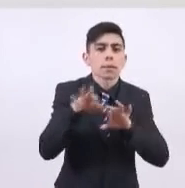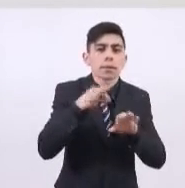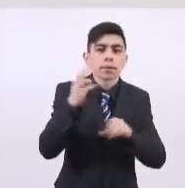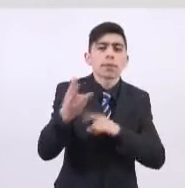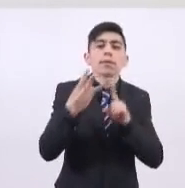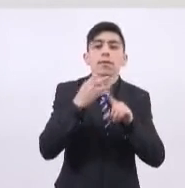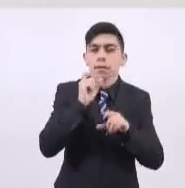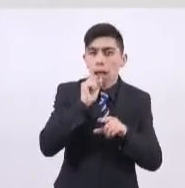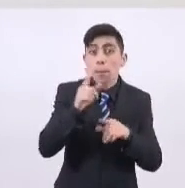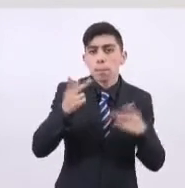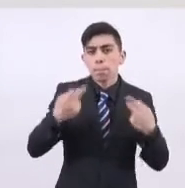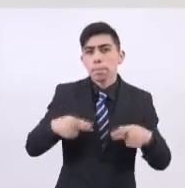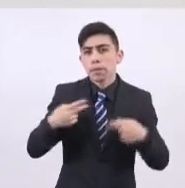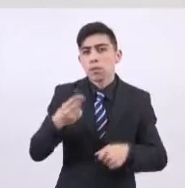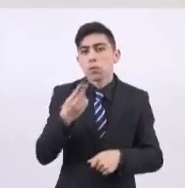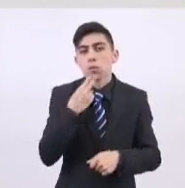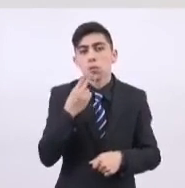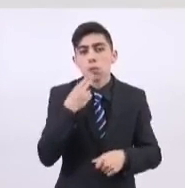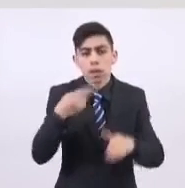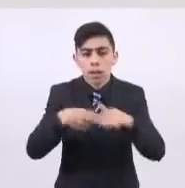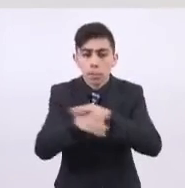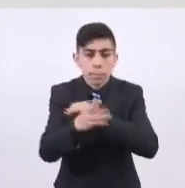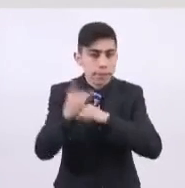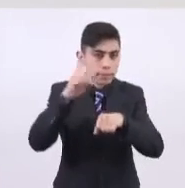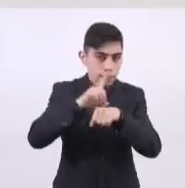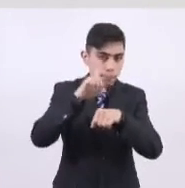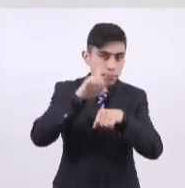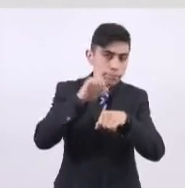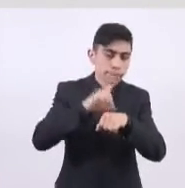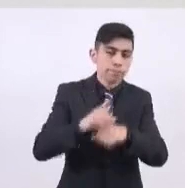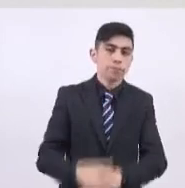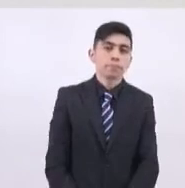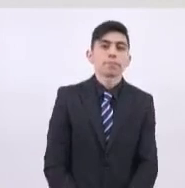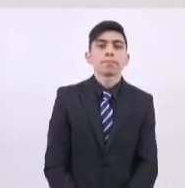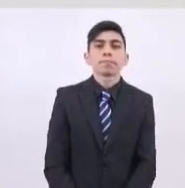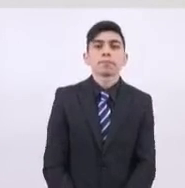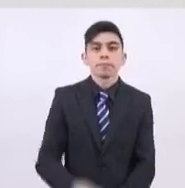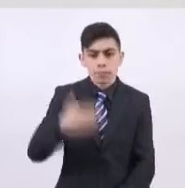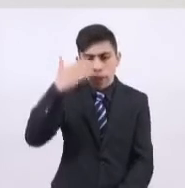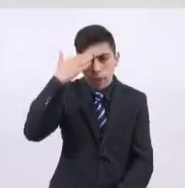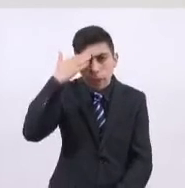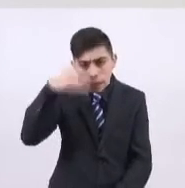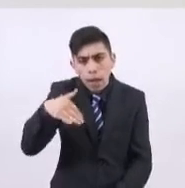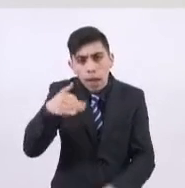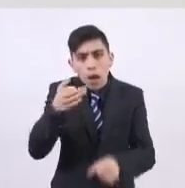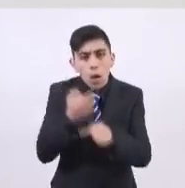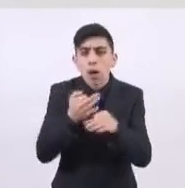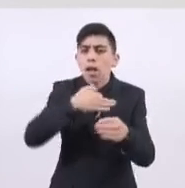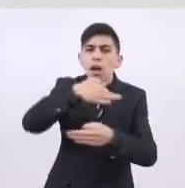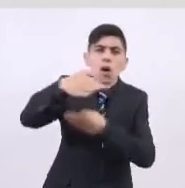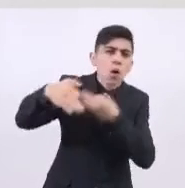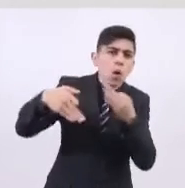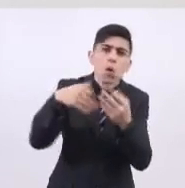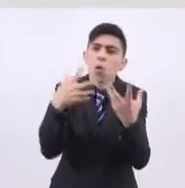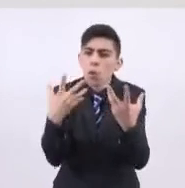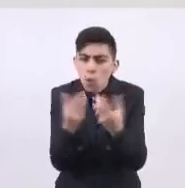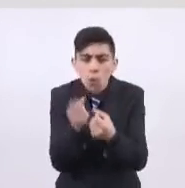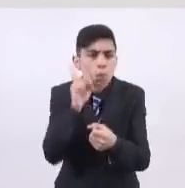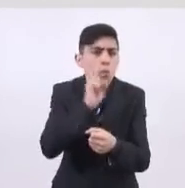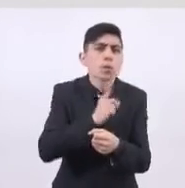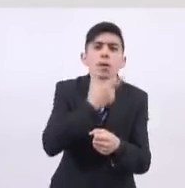todo con los usuarios que lo utilizan diariamente. Sé que con el trabajo y compromiso de todas y todos